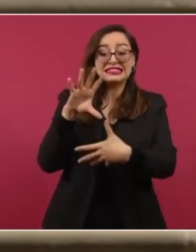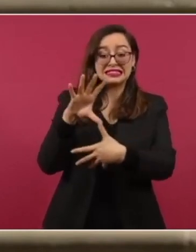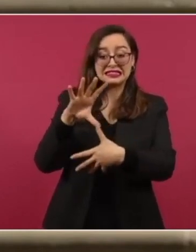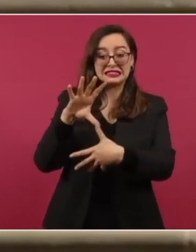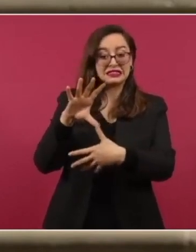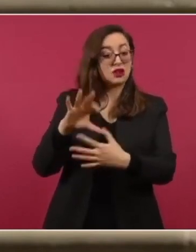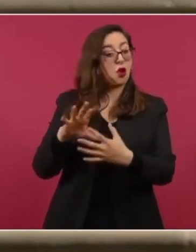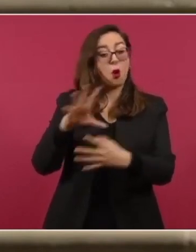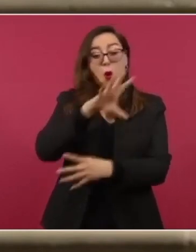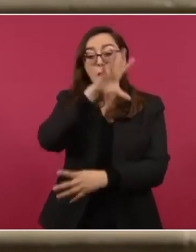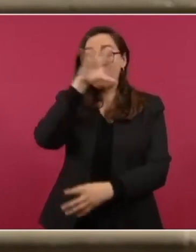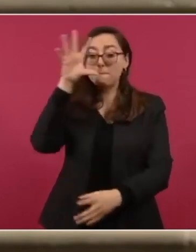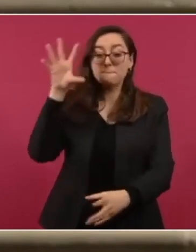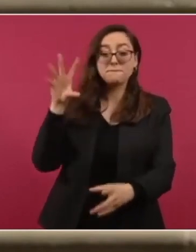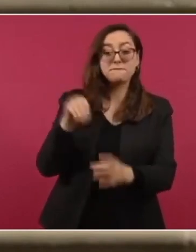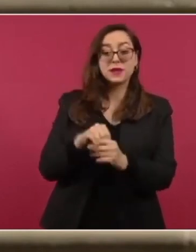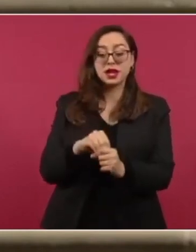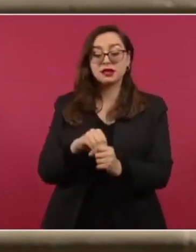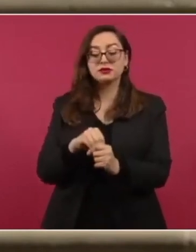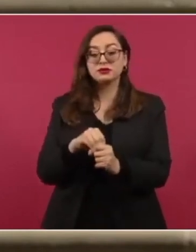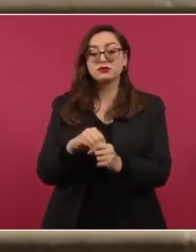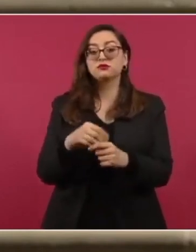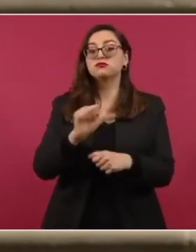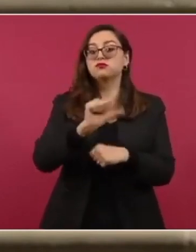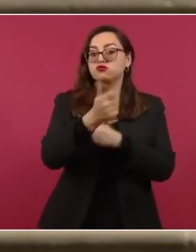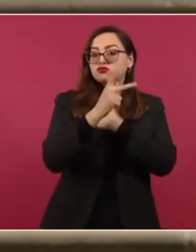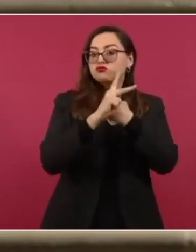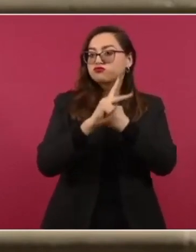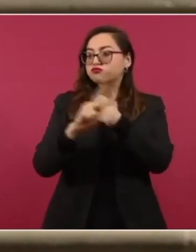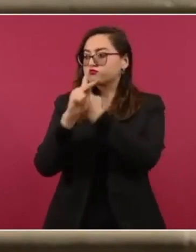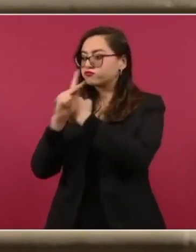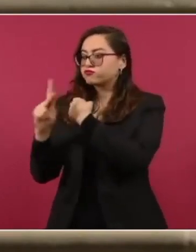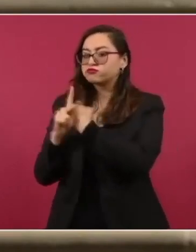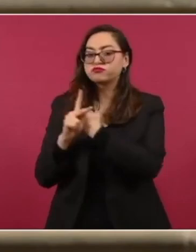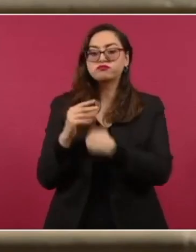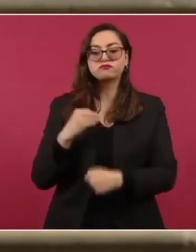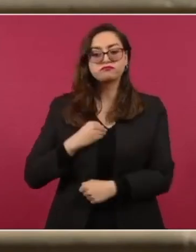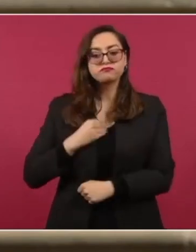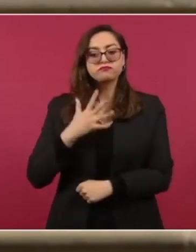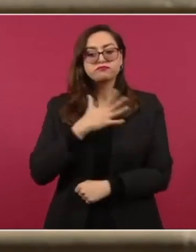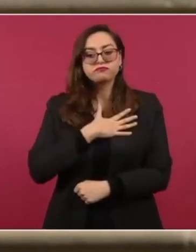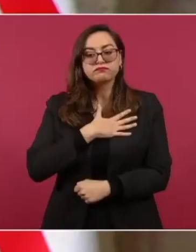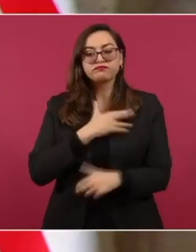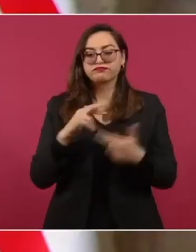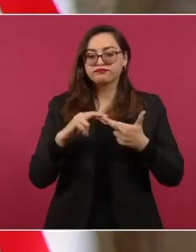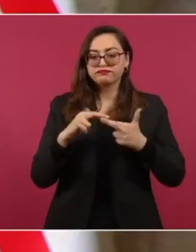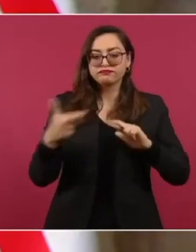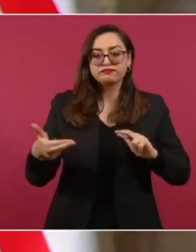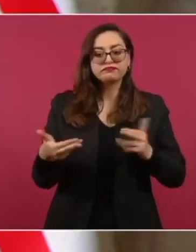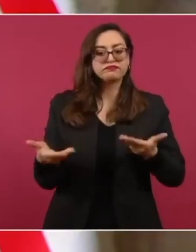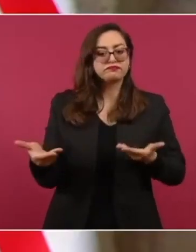así como el bienestar de los pueblos y las nuevas relaciones de cooperación,